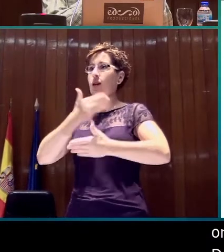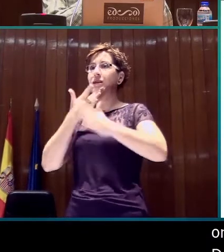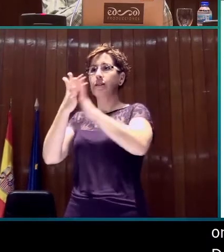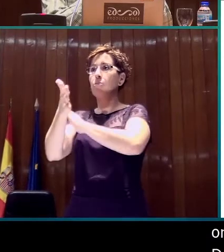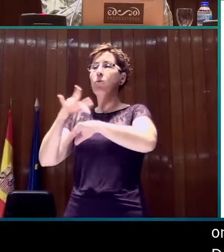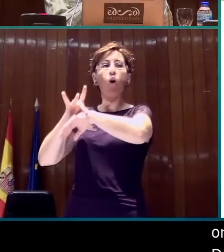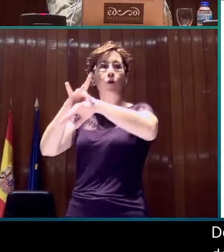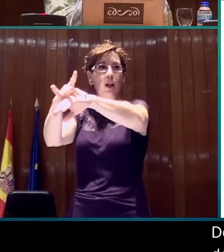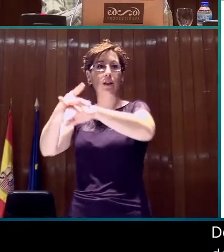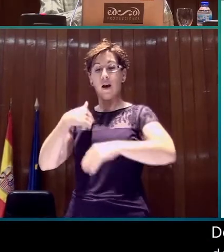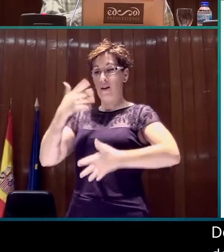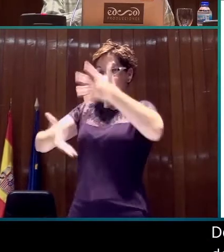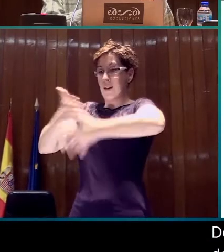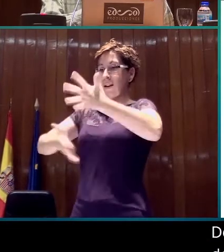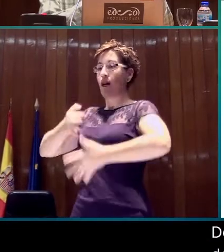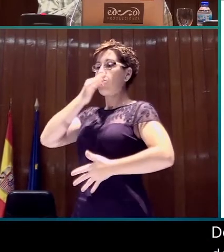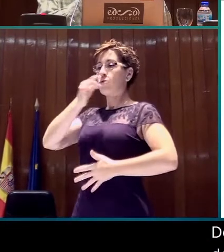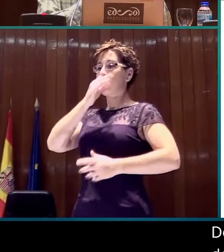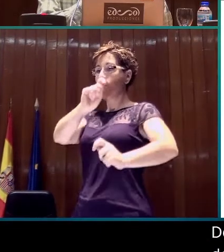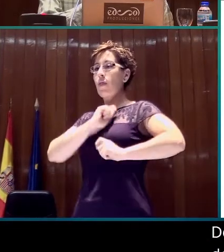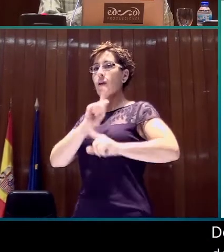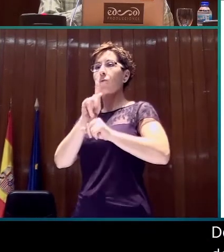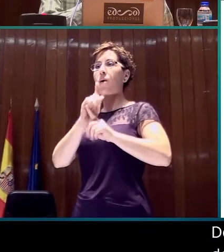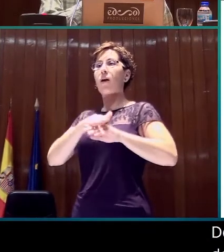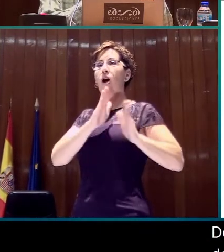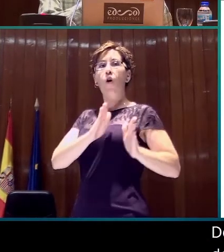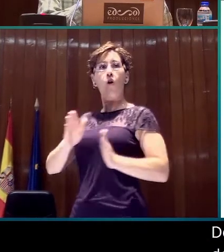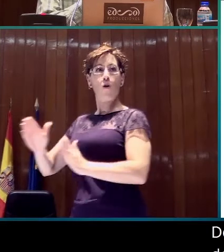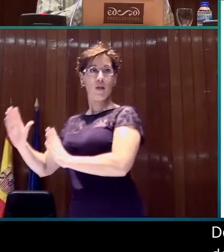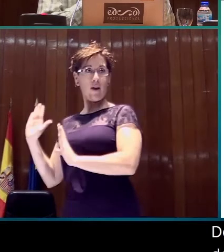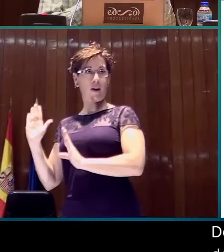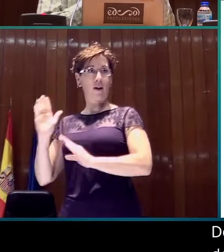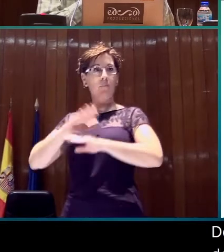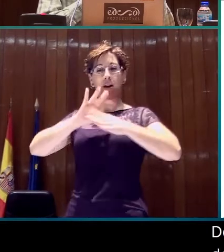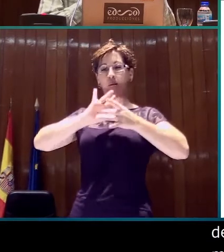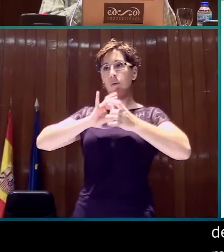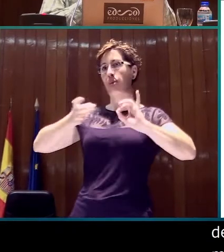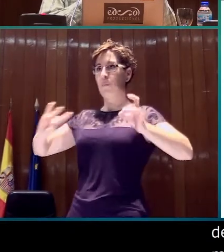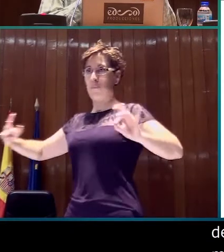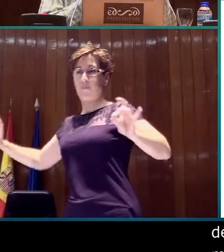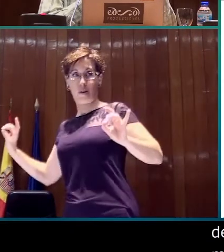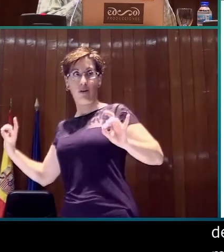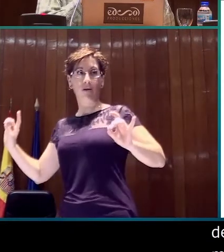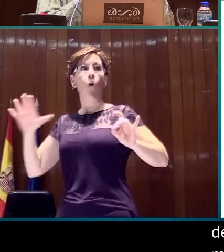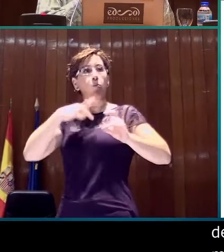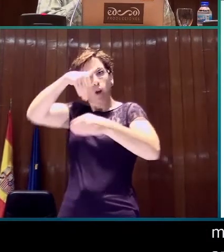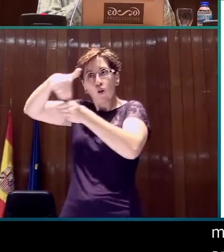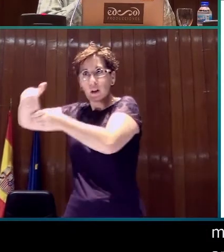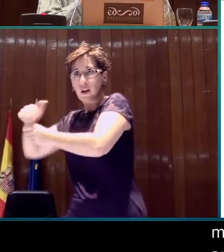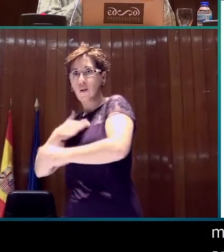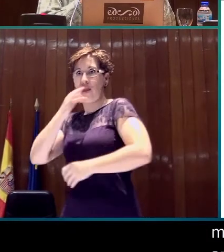orientando en el discurso y están ordenando. Pueden ser elementos o pueden ser partes de un discurso también, ¿de acuerdo? Pero